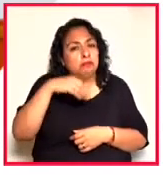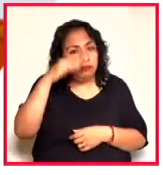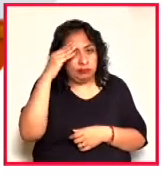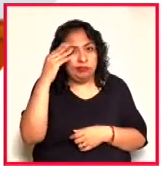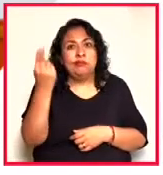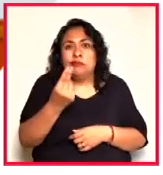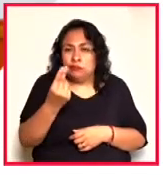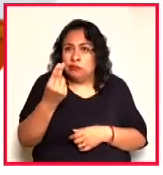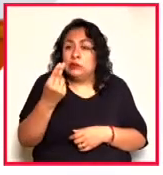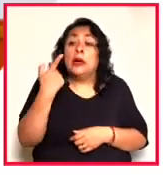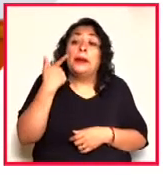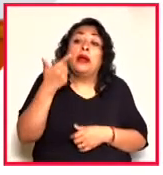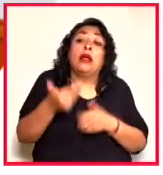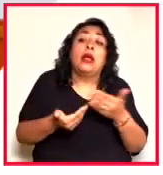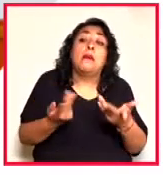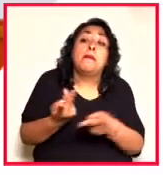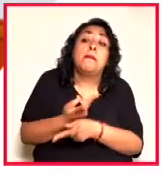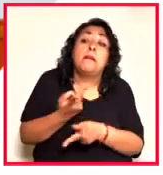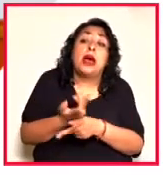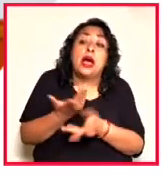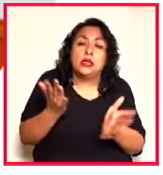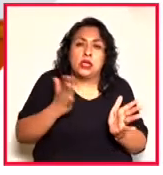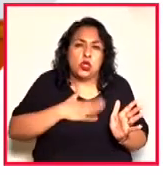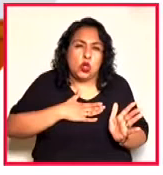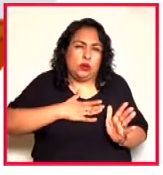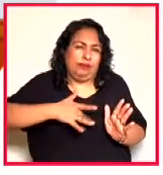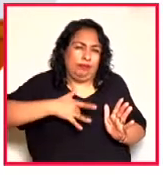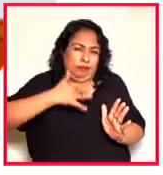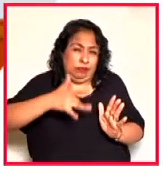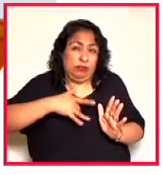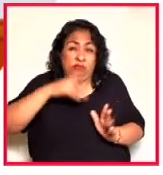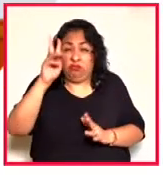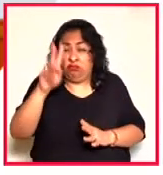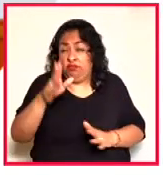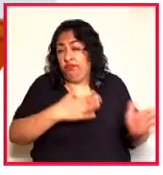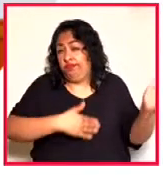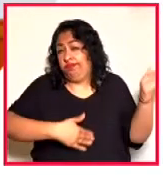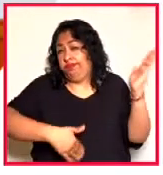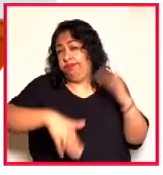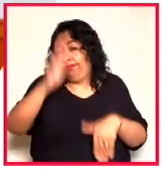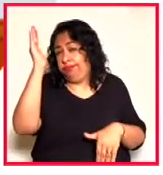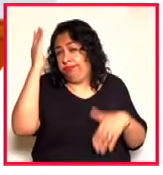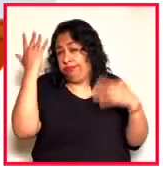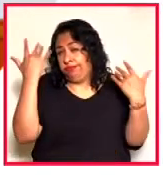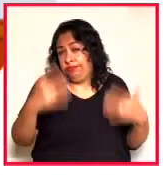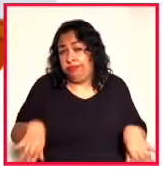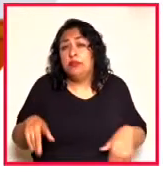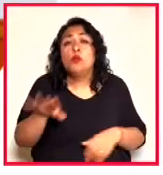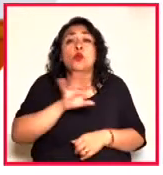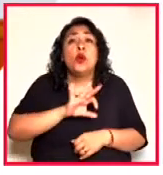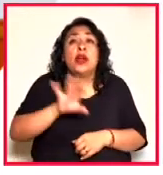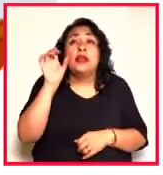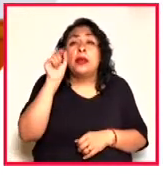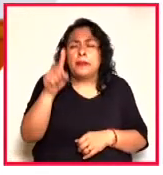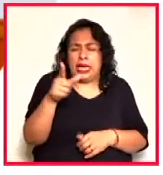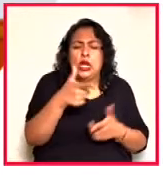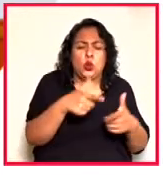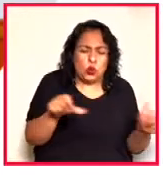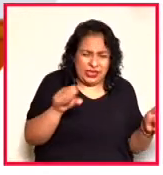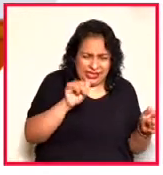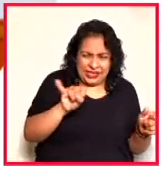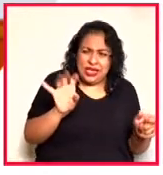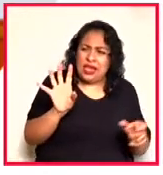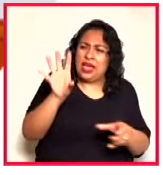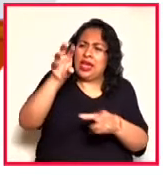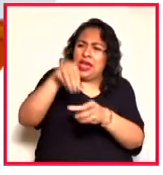mucho seguimiento a esto. Yo auguro un gran éxito y permitirá, además de la parte lingüística, toda esta integración